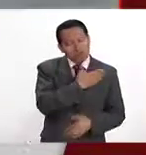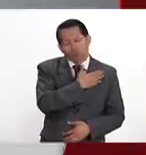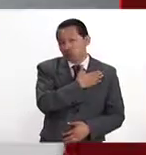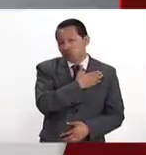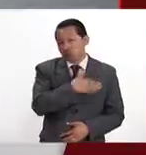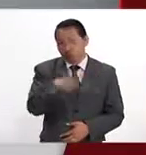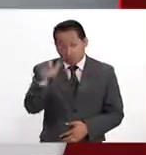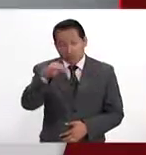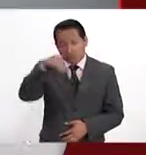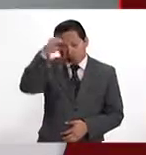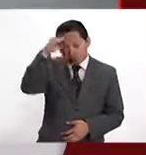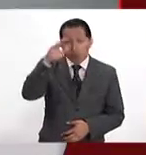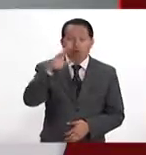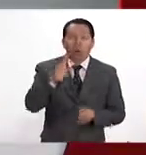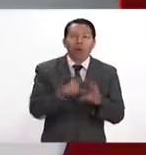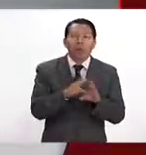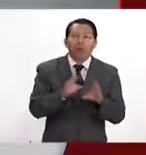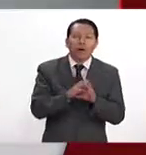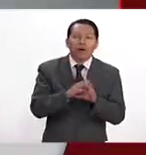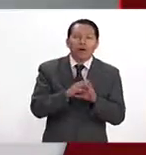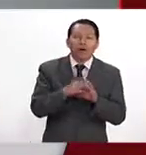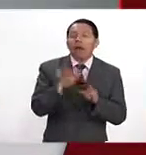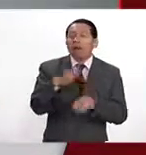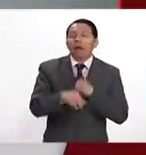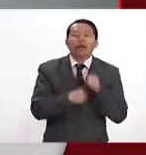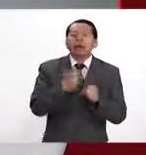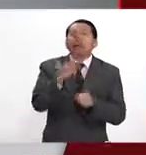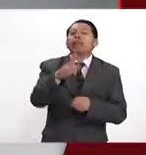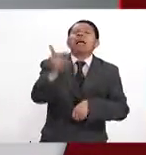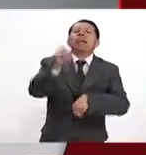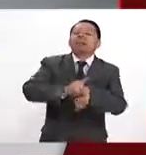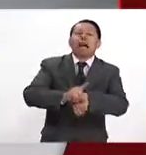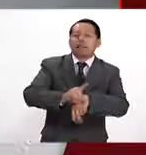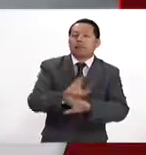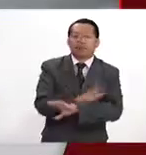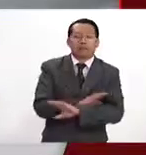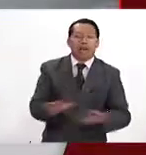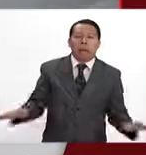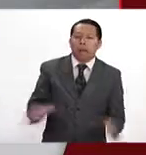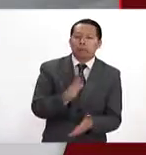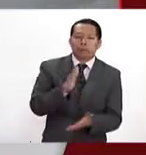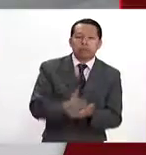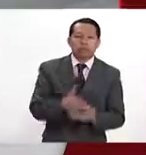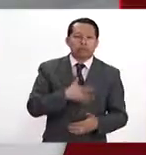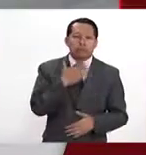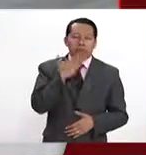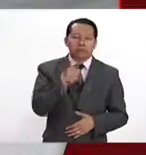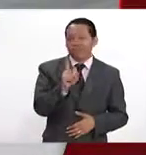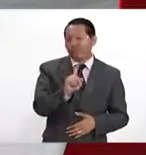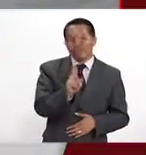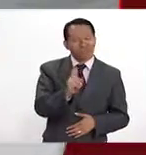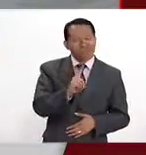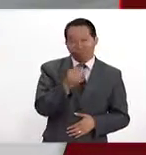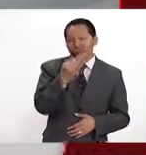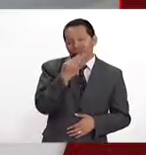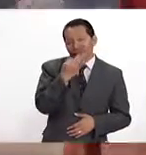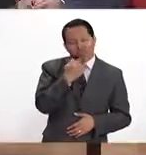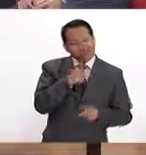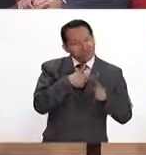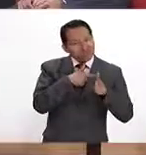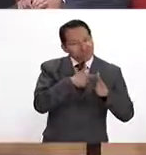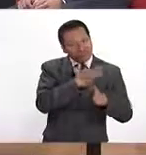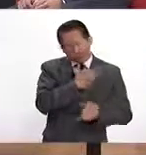Eso de que no es como un antibiótico, ¿no? Lo cumplo 10 días, 15 días, un mes y luego lo retiro porque me siento bien. Doctora, ¿los factores